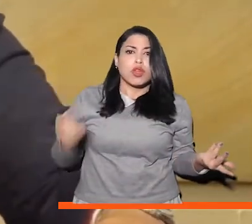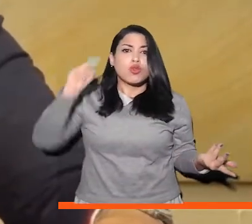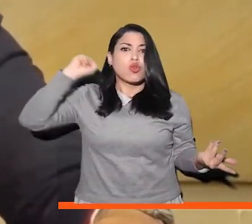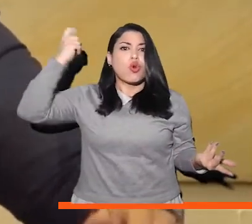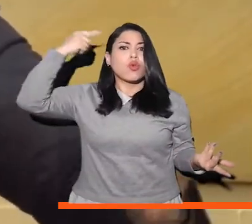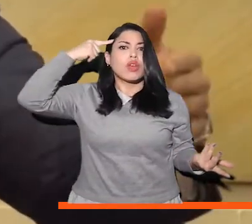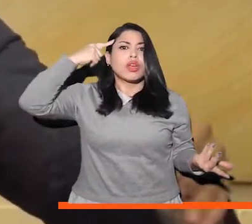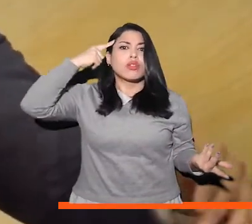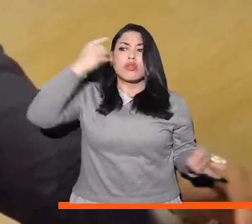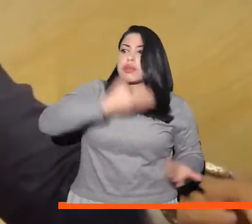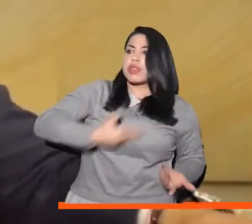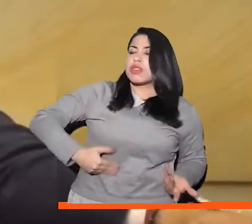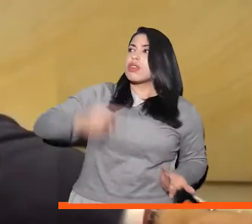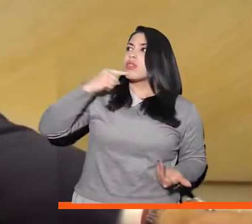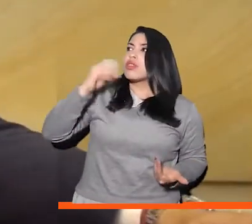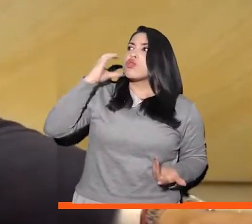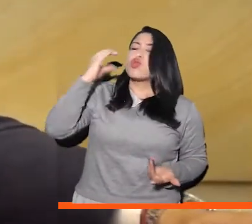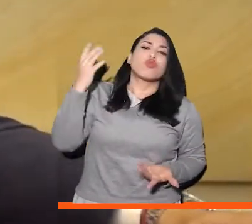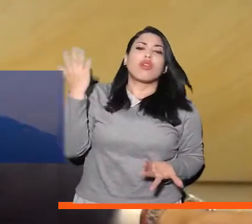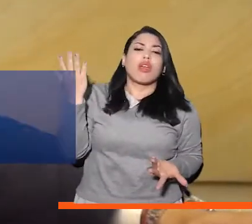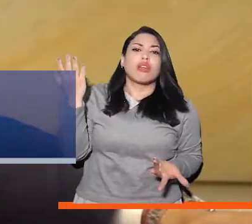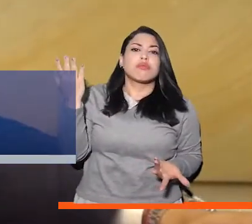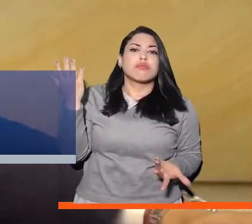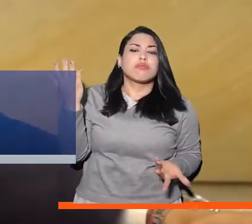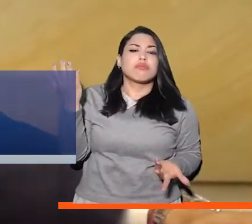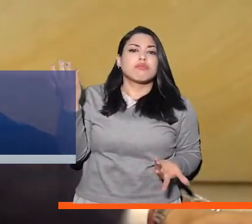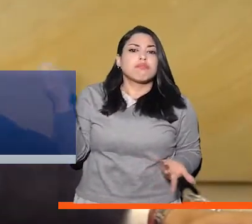el gobierno del presidente Duque